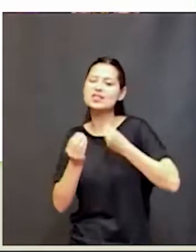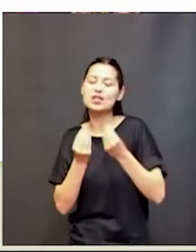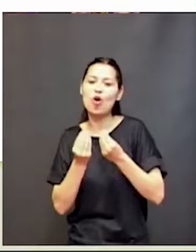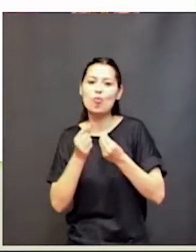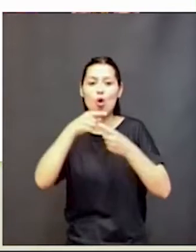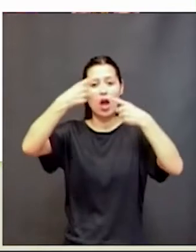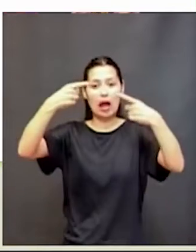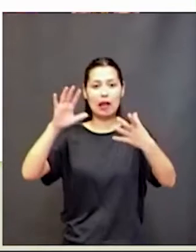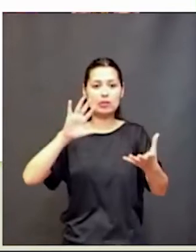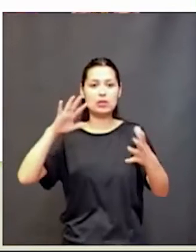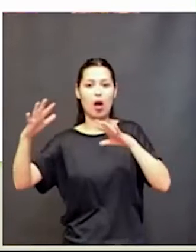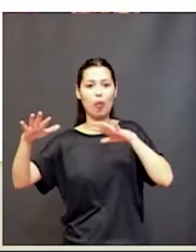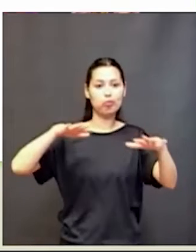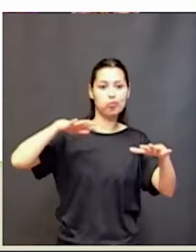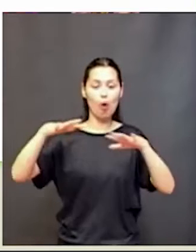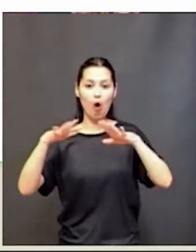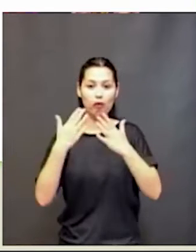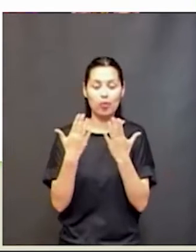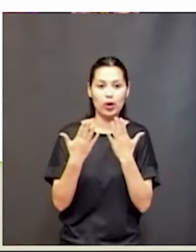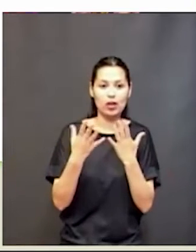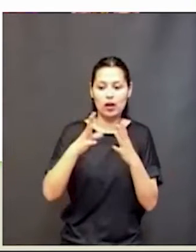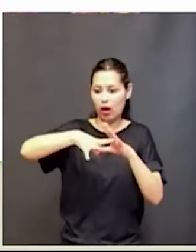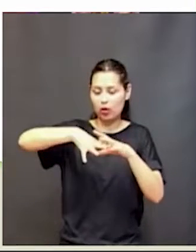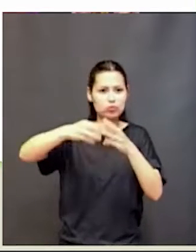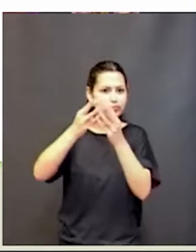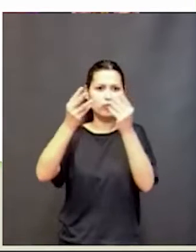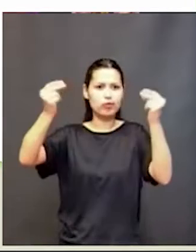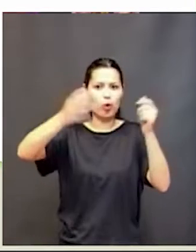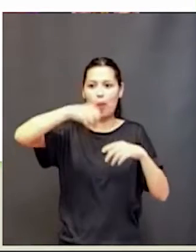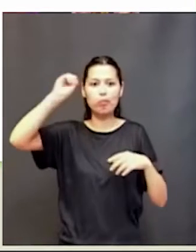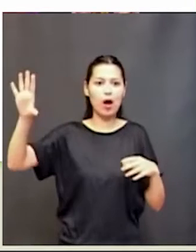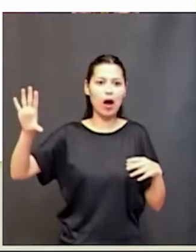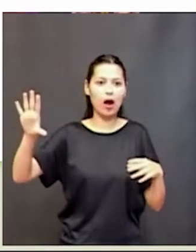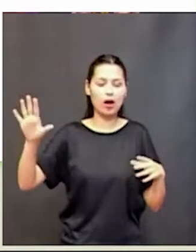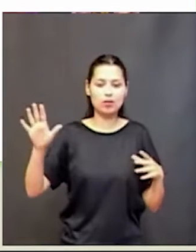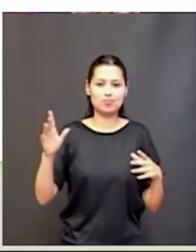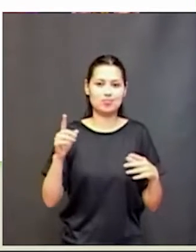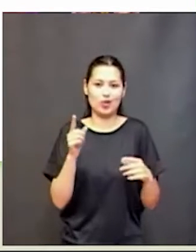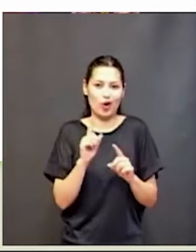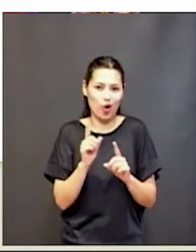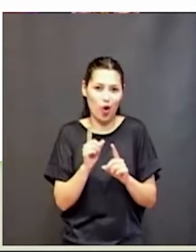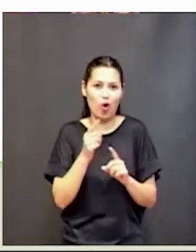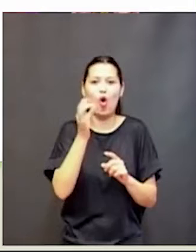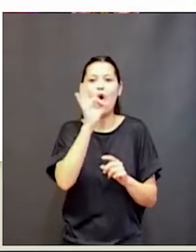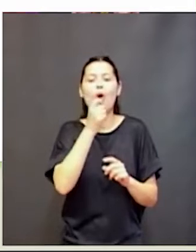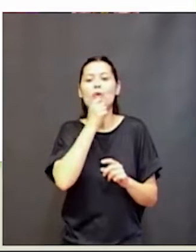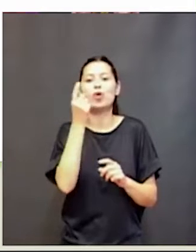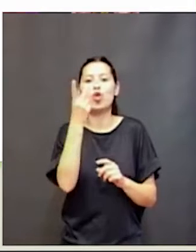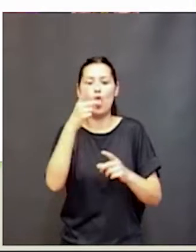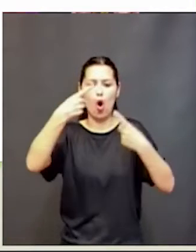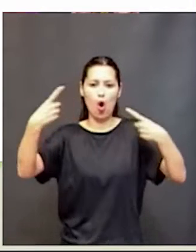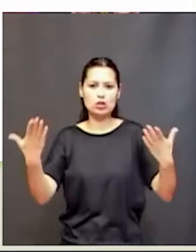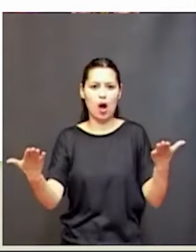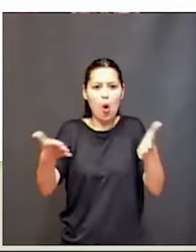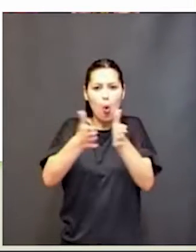pueden desaparecer sin motivo y que es imposible que dos objetos ocupen el mismo lugar. Esto está dentro de nuestra